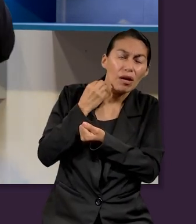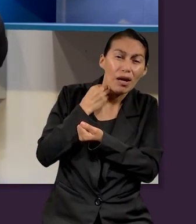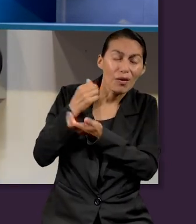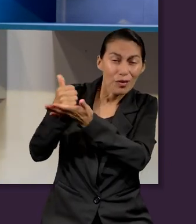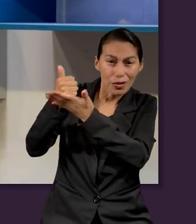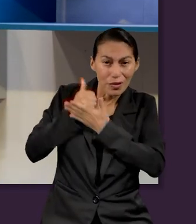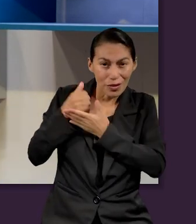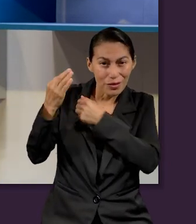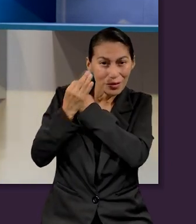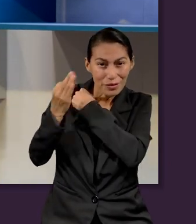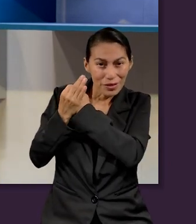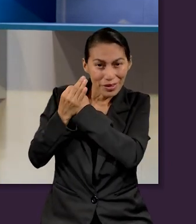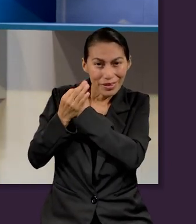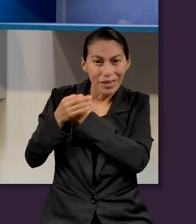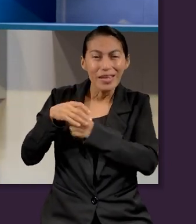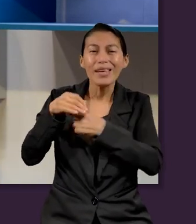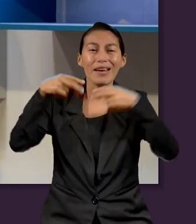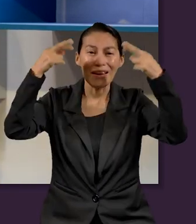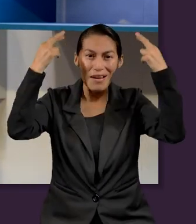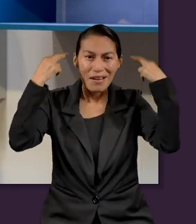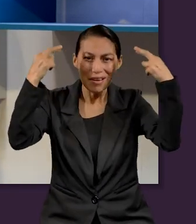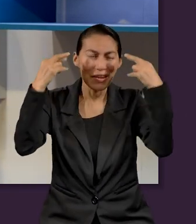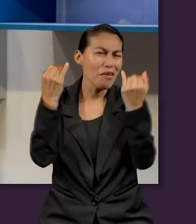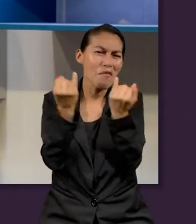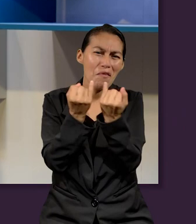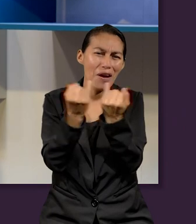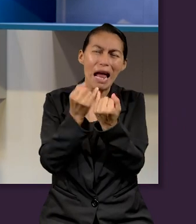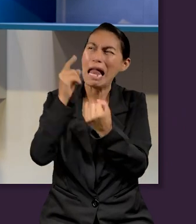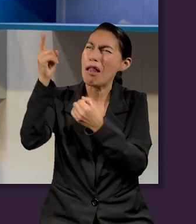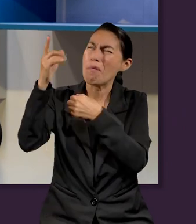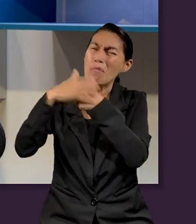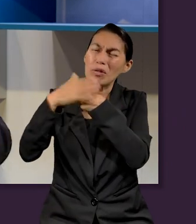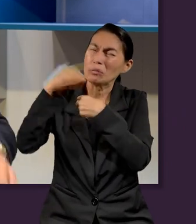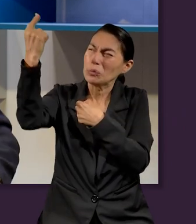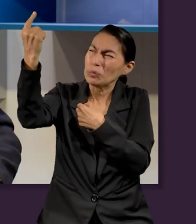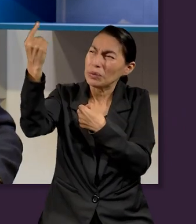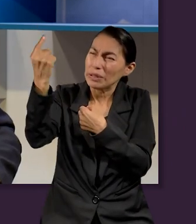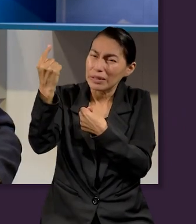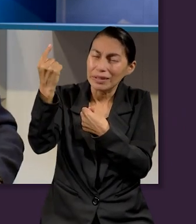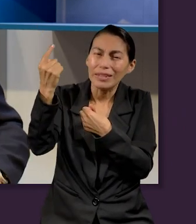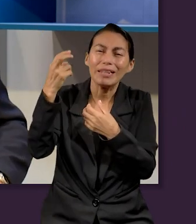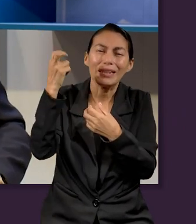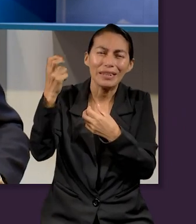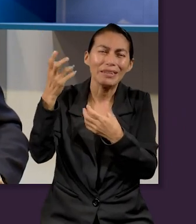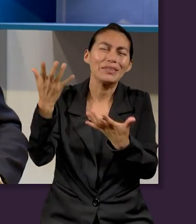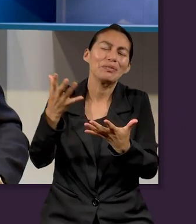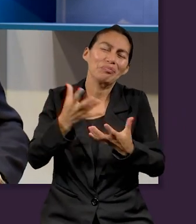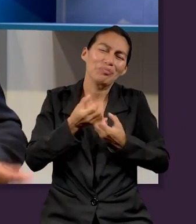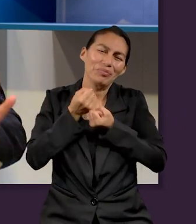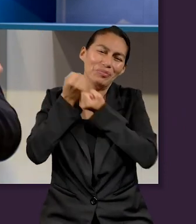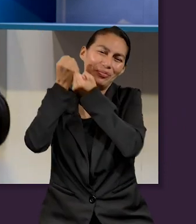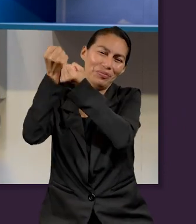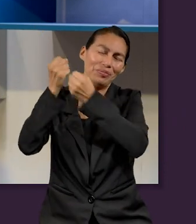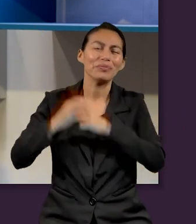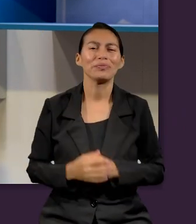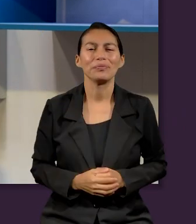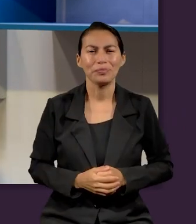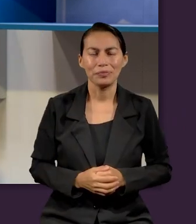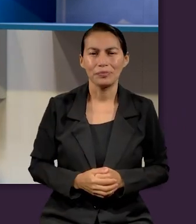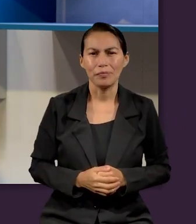nuestro intercesor en este momento y también como nuestro rey cuando vuelva en las nubes del cielo. Ahora,